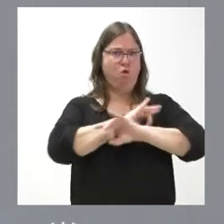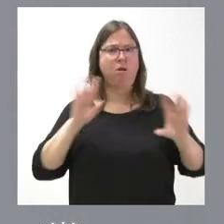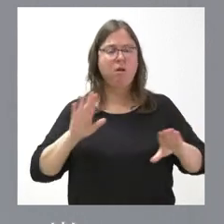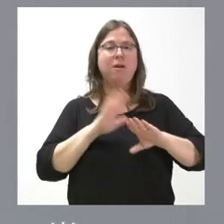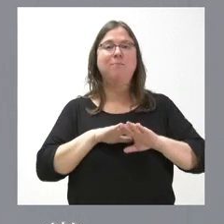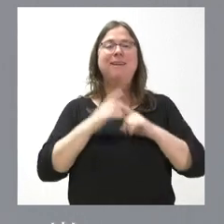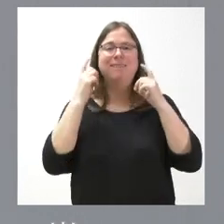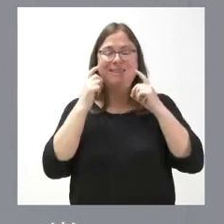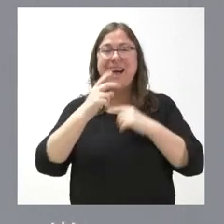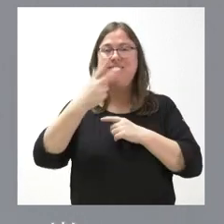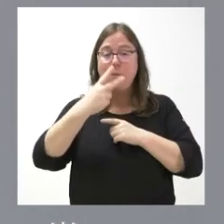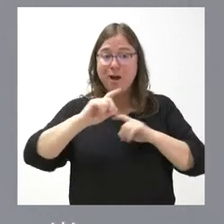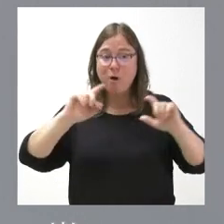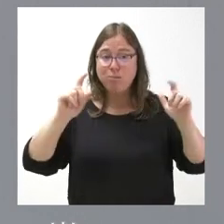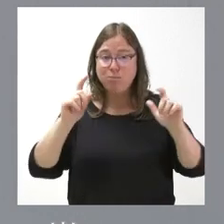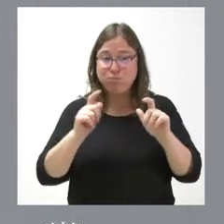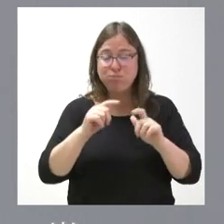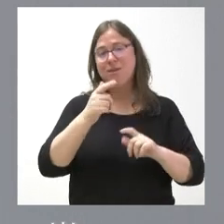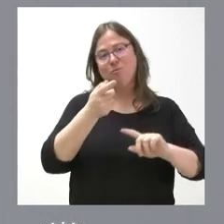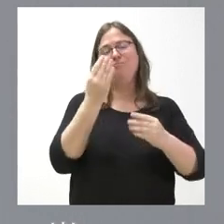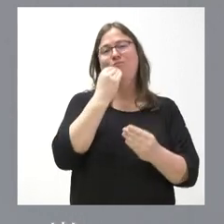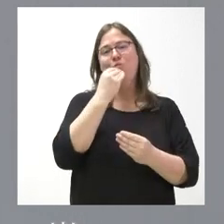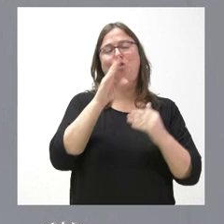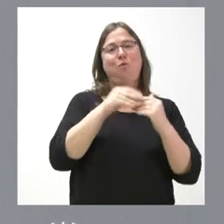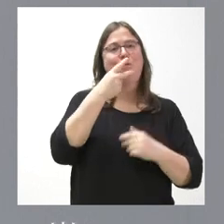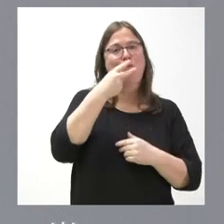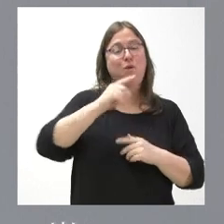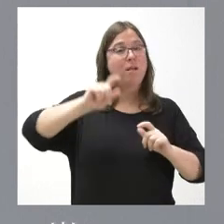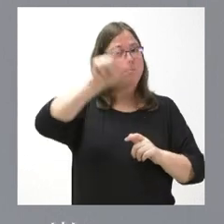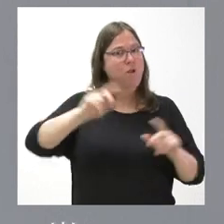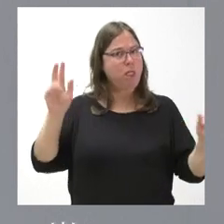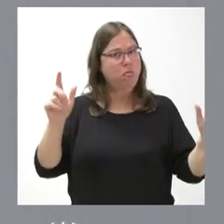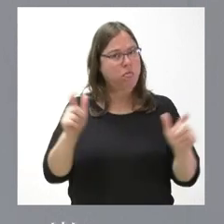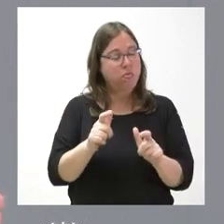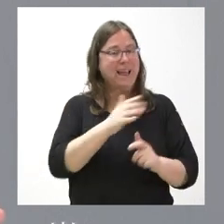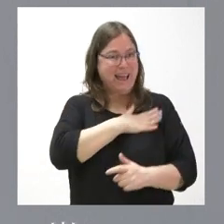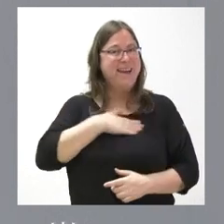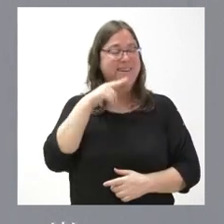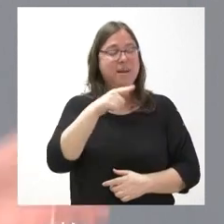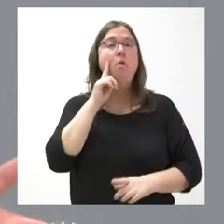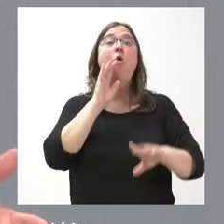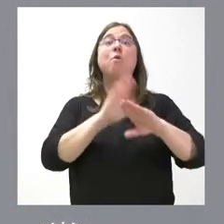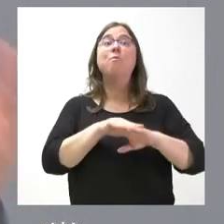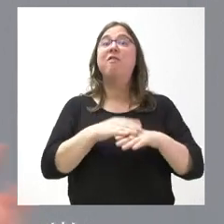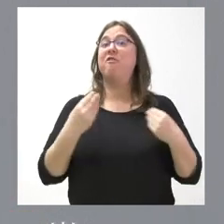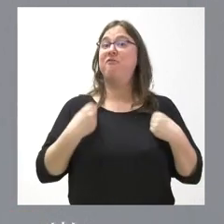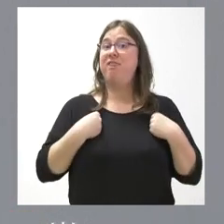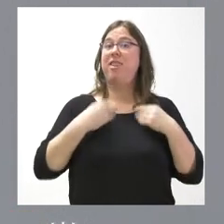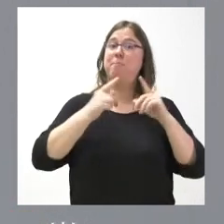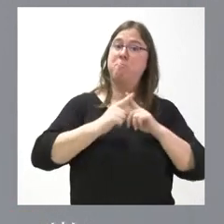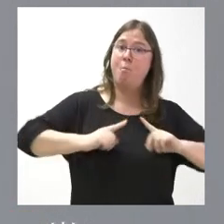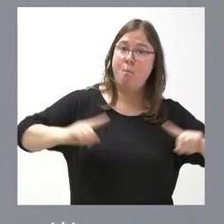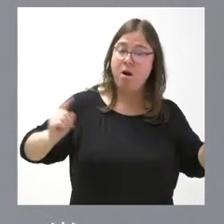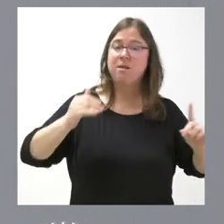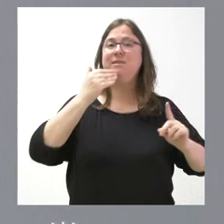reduciendo el consumo de tabaco en Castilla y León. Esto es uno de los factores que también en Castilla y León hace que tengamos una esperanza de vida mucho mayor que la media